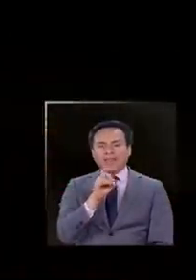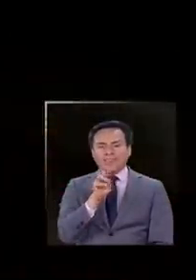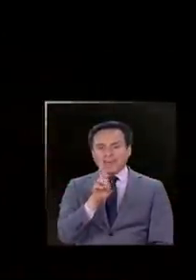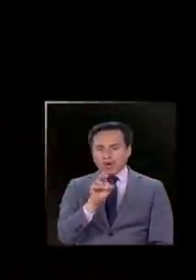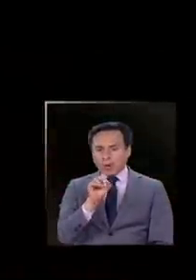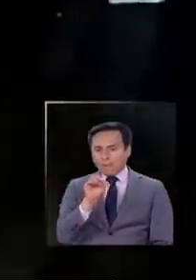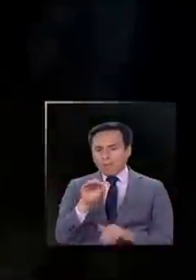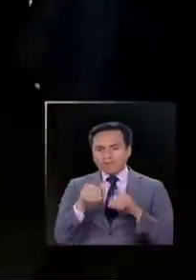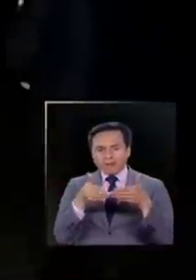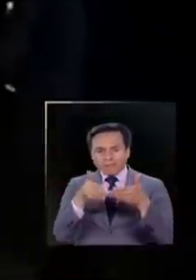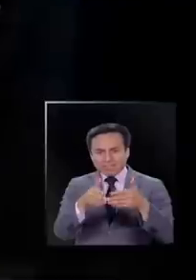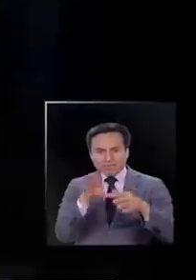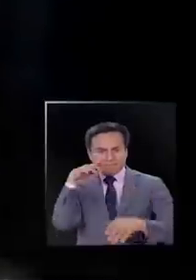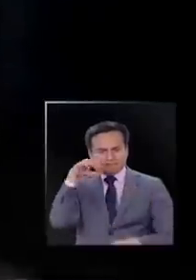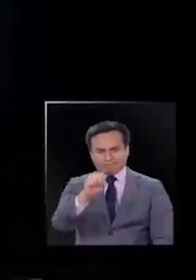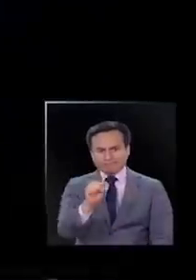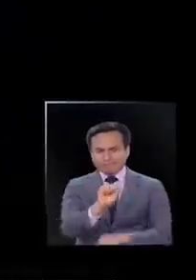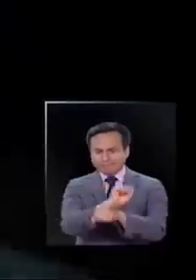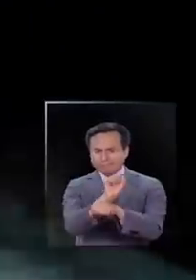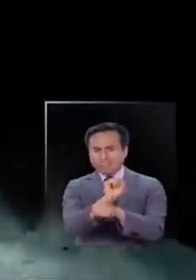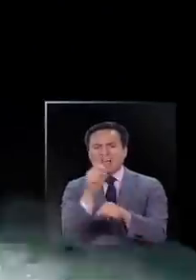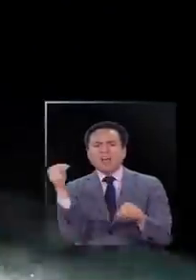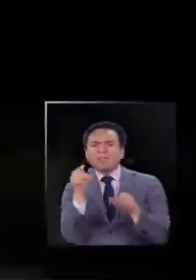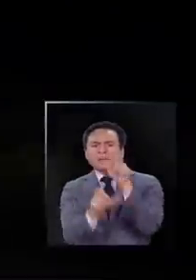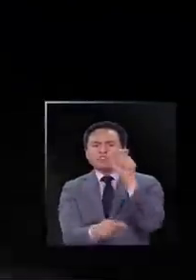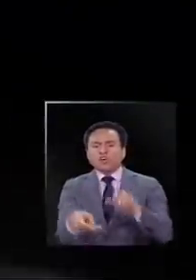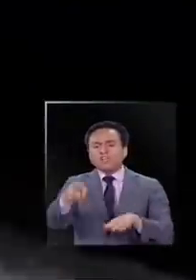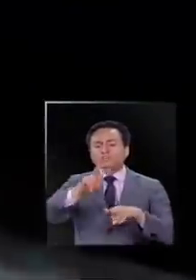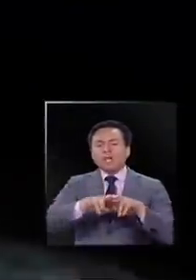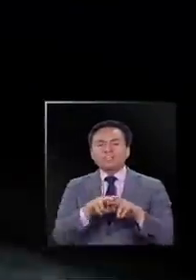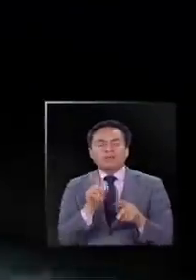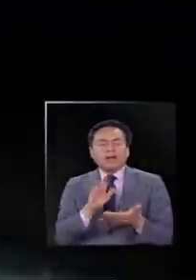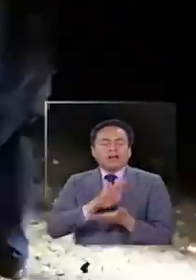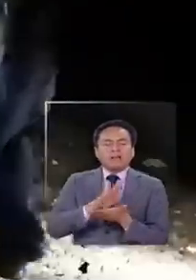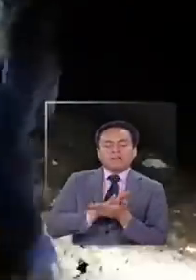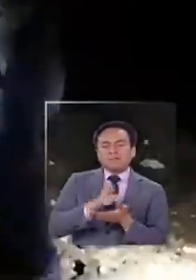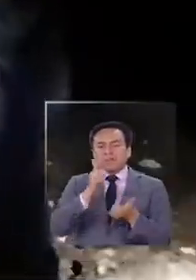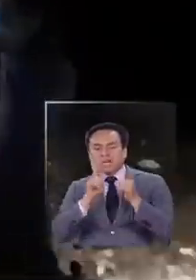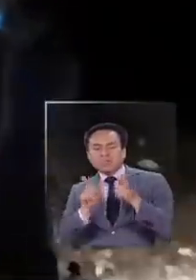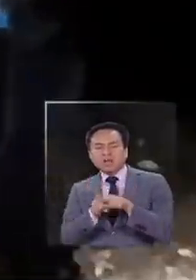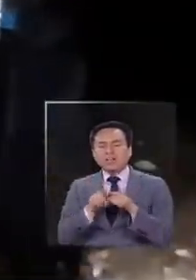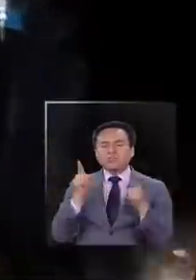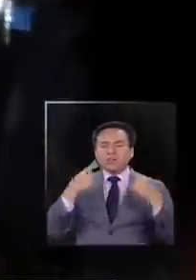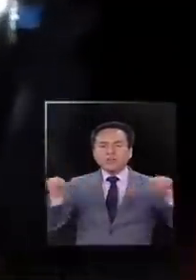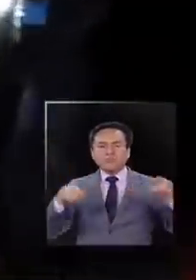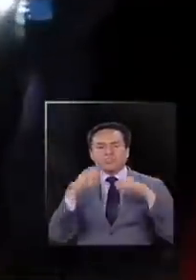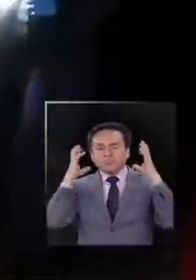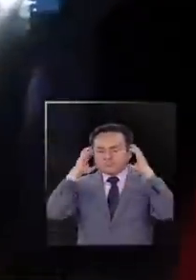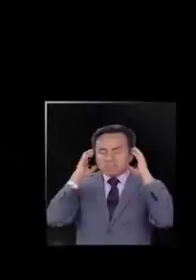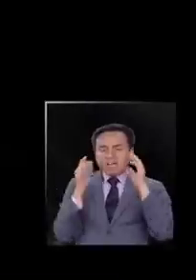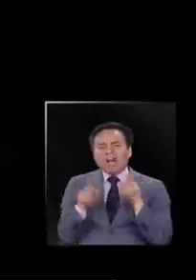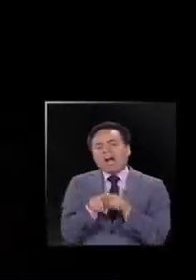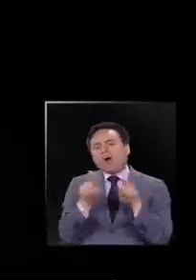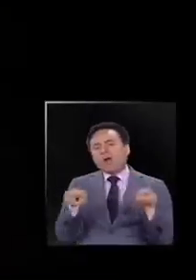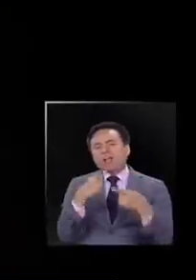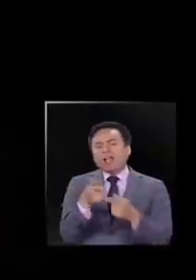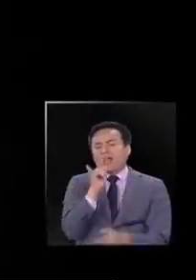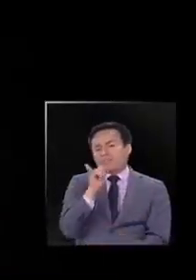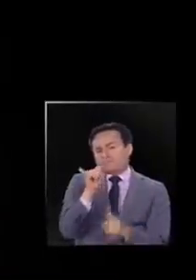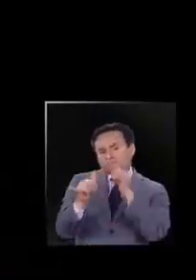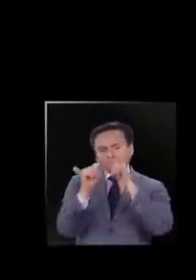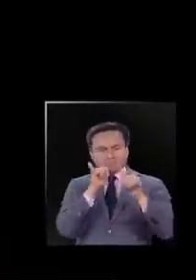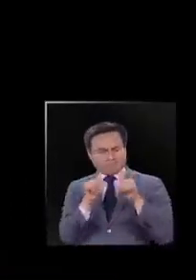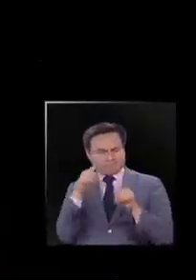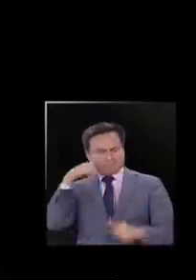marítima detectó este vehículo. Sus ocupantes, casi como un carrete de verano, escuchaban música e ingerían bebidas alcohólicas.